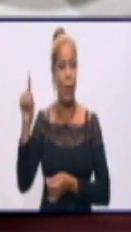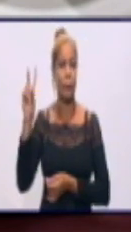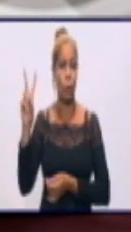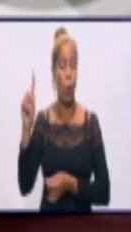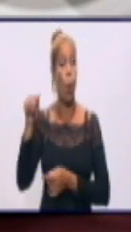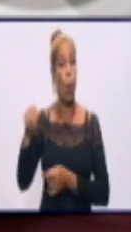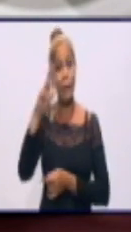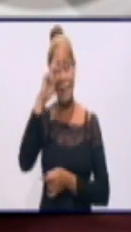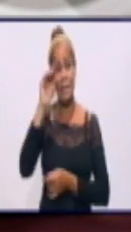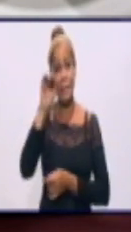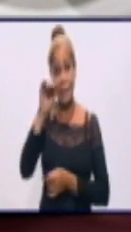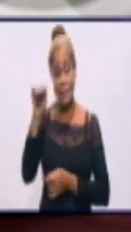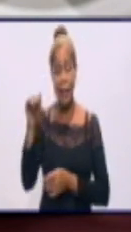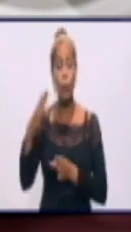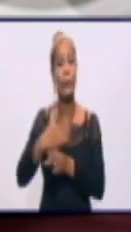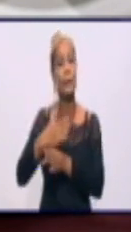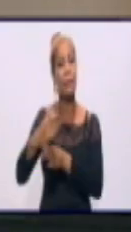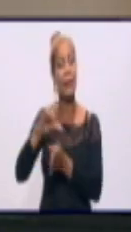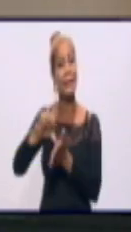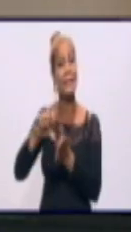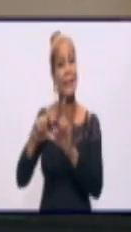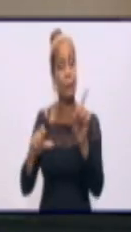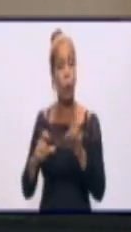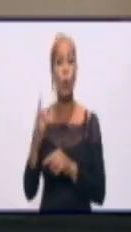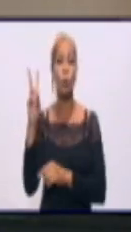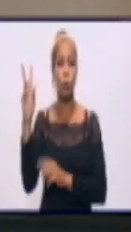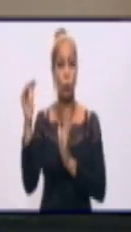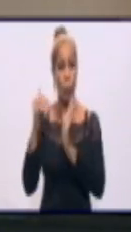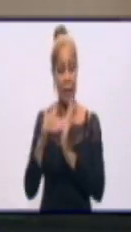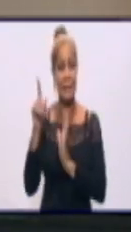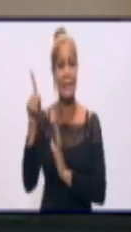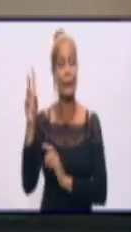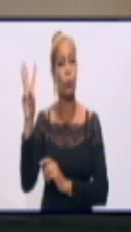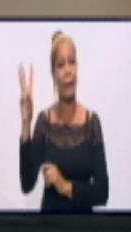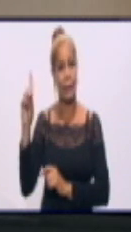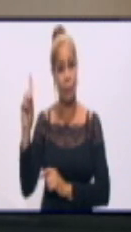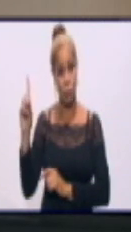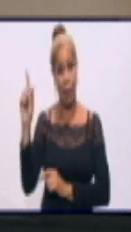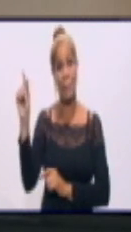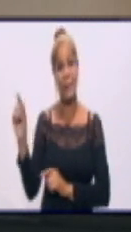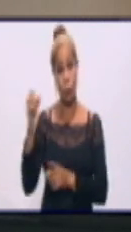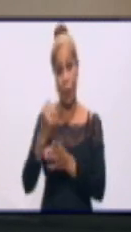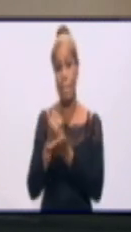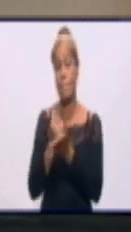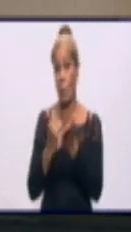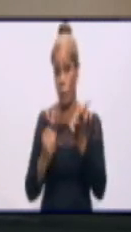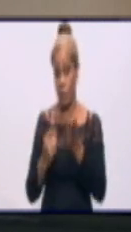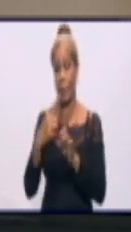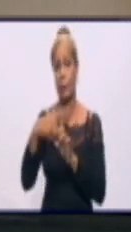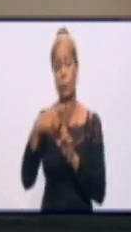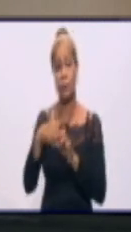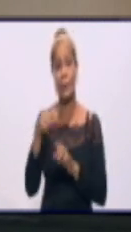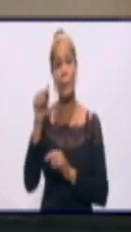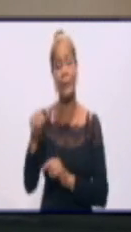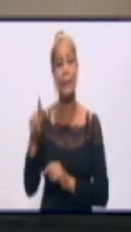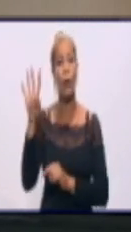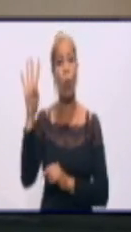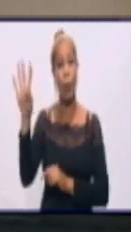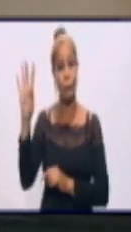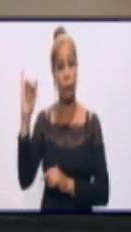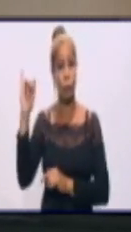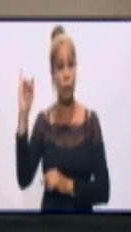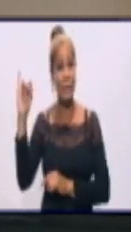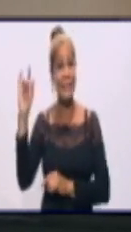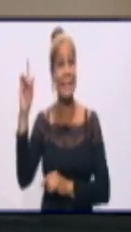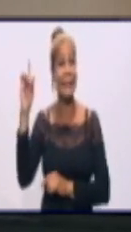diferentes centros de aislamiento 2.131 pacientes. De ellos, 461